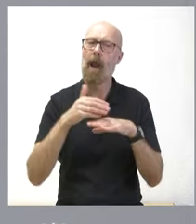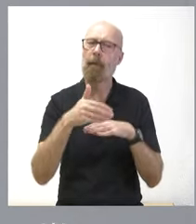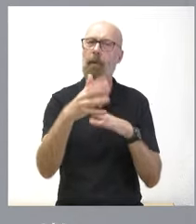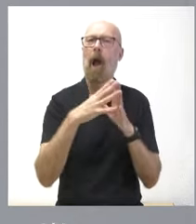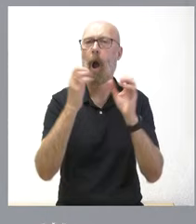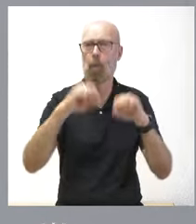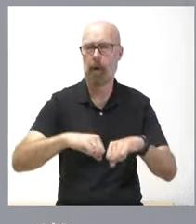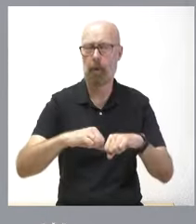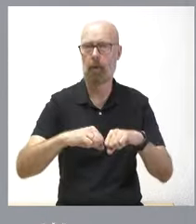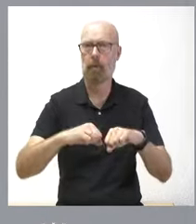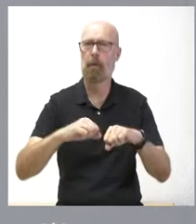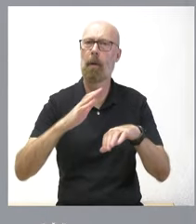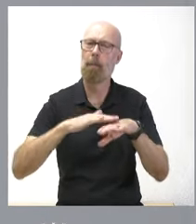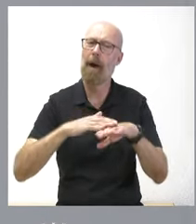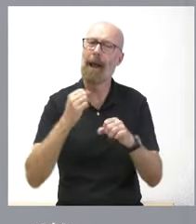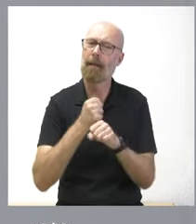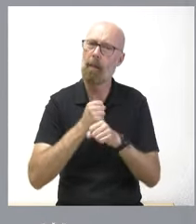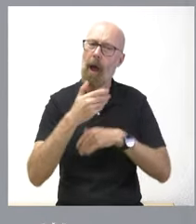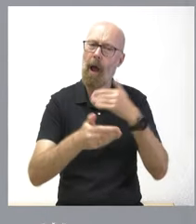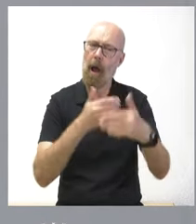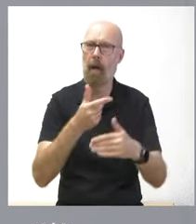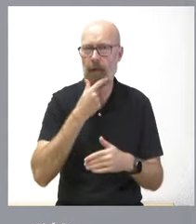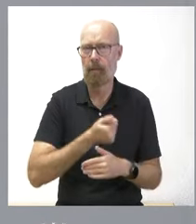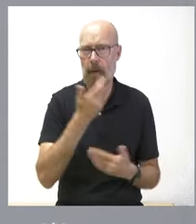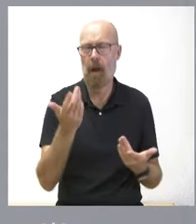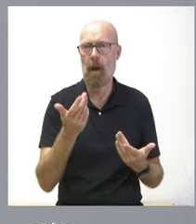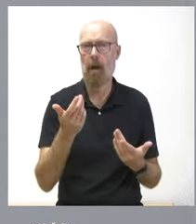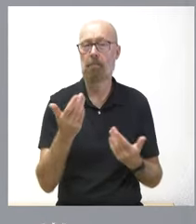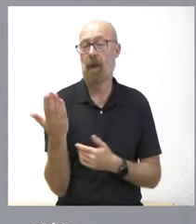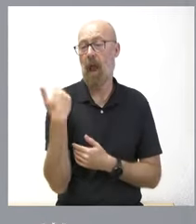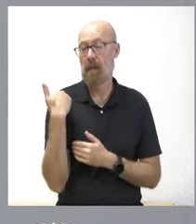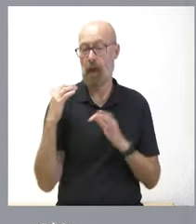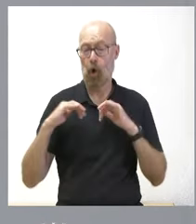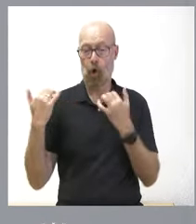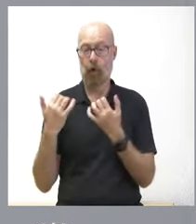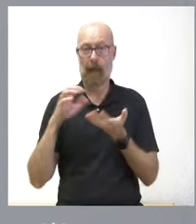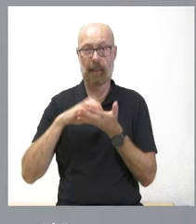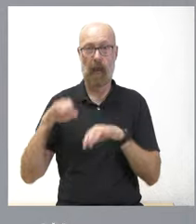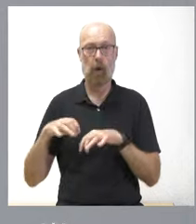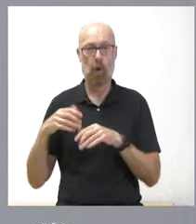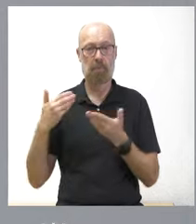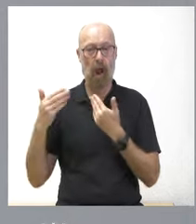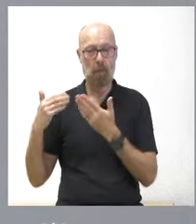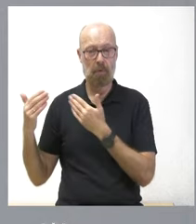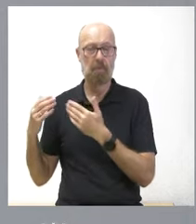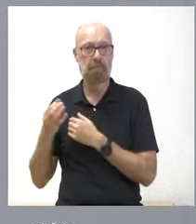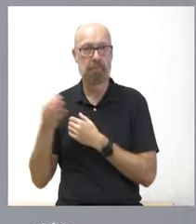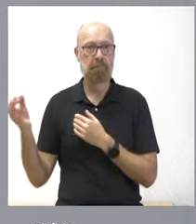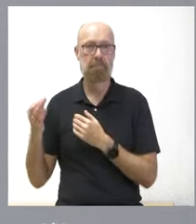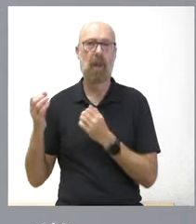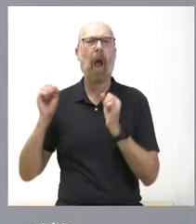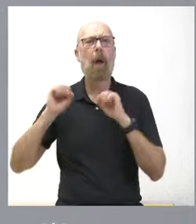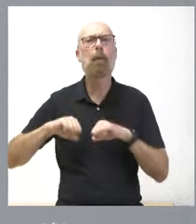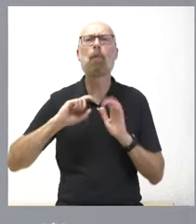clima que nos permita seguir trabajando. Ayer en las Cortes de Castilla y León también hubo un buen clima de diálogo y, por tanto, es acuerdo. Se aprobó una ley muy